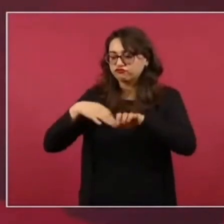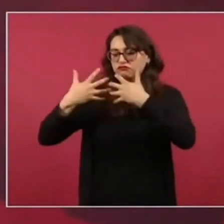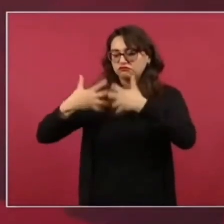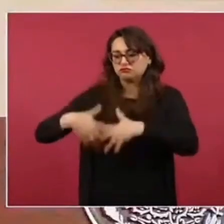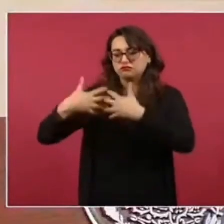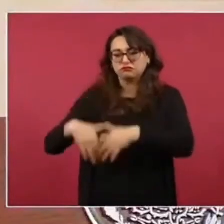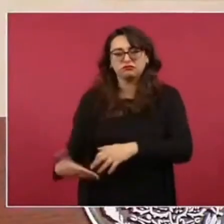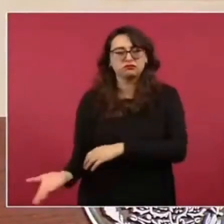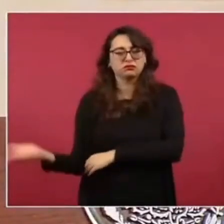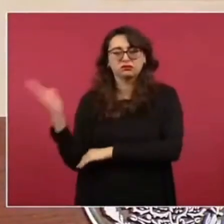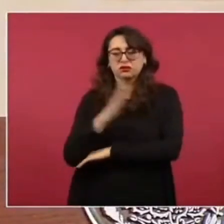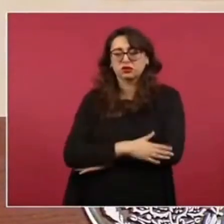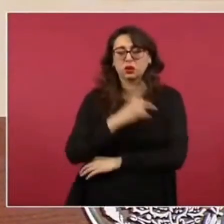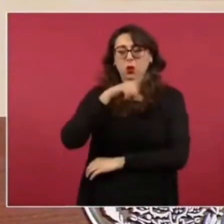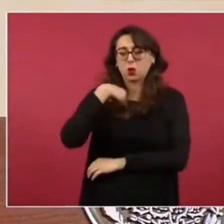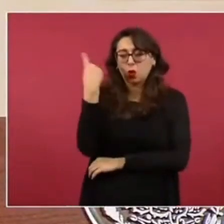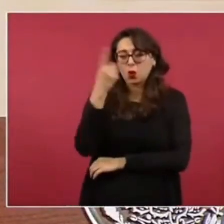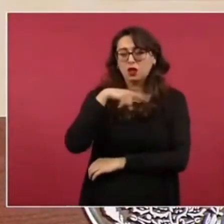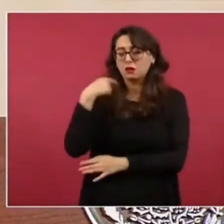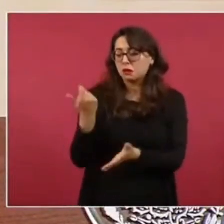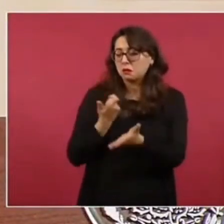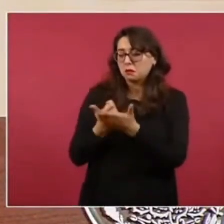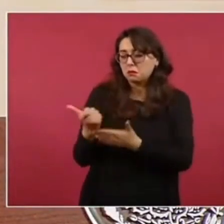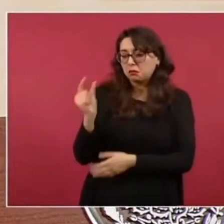salarios, se pagaban,